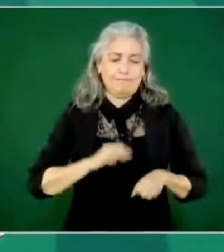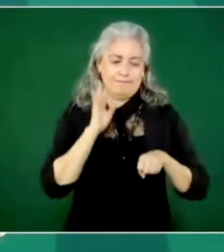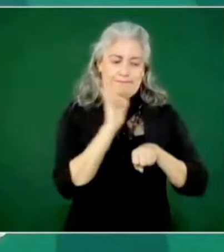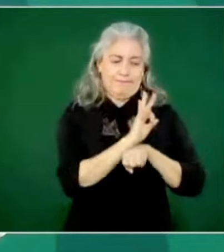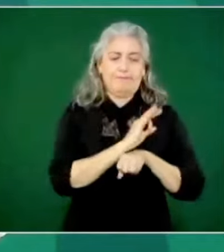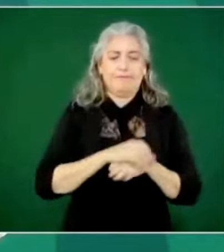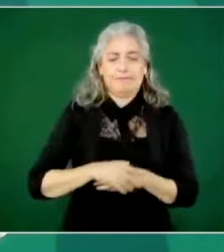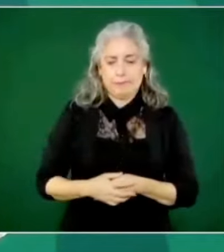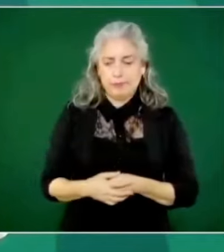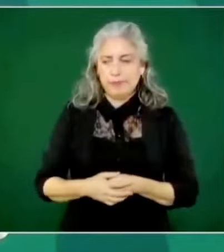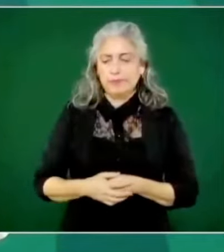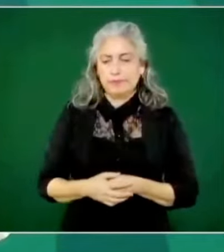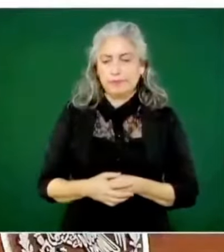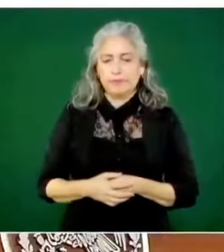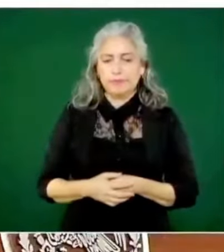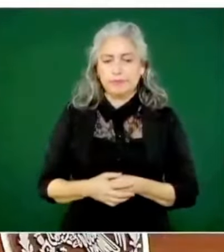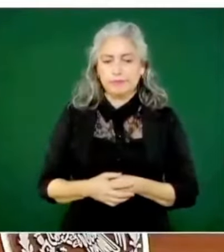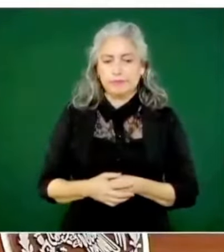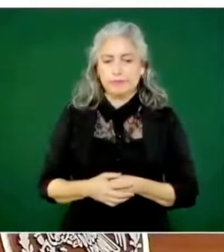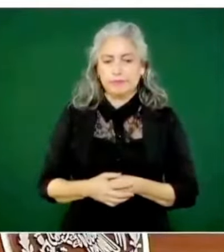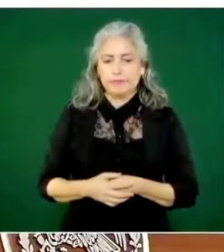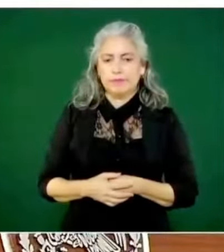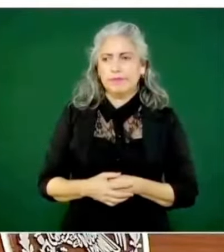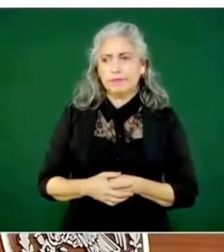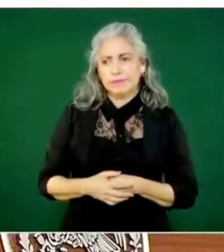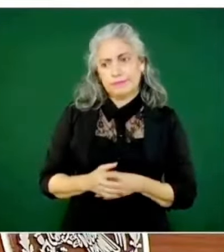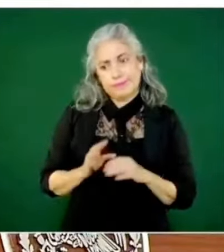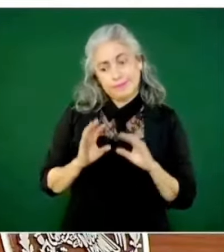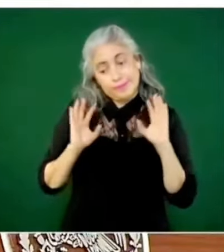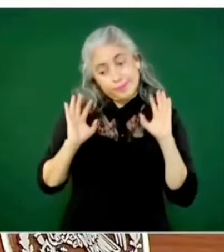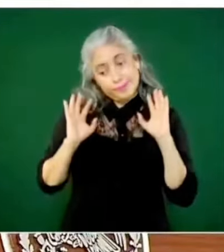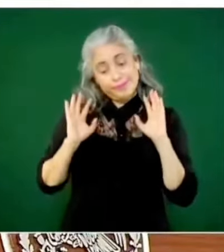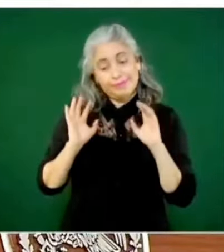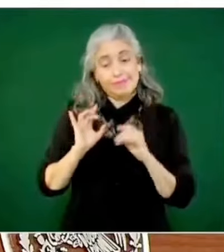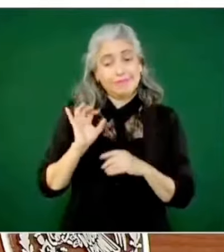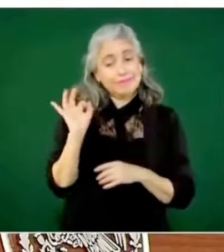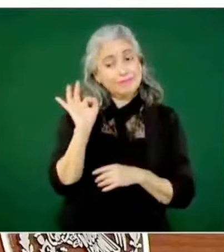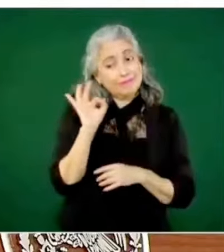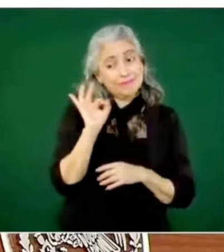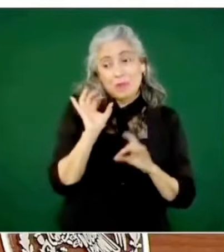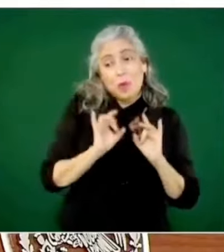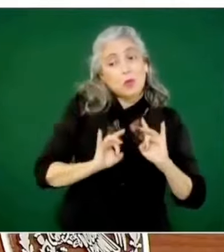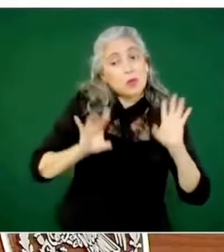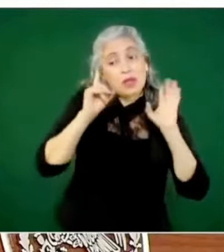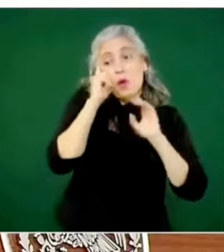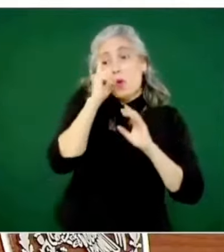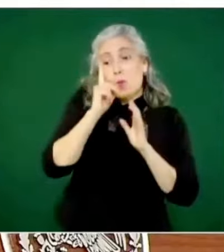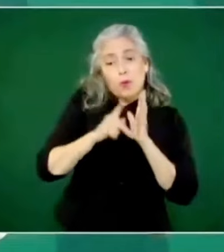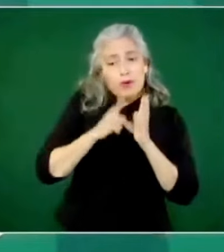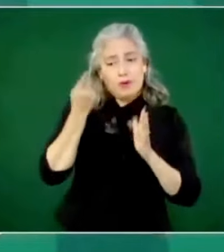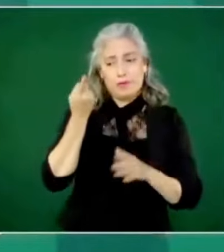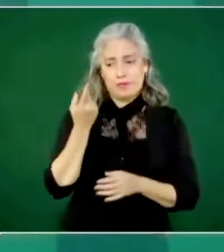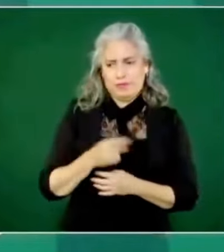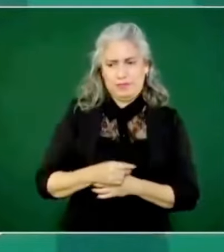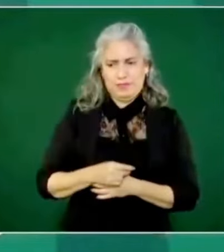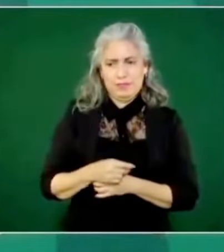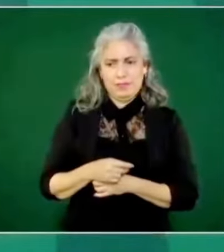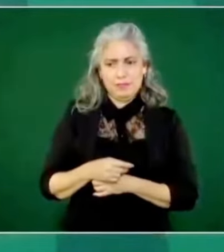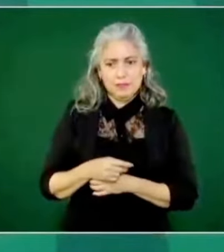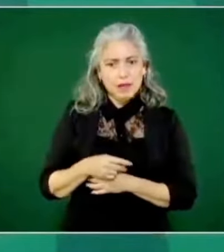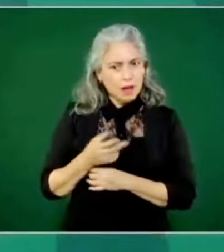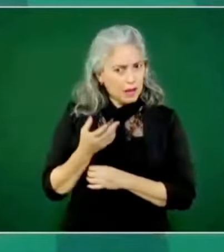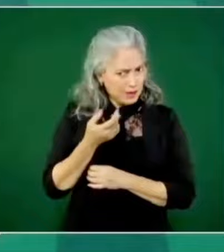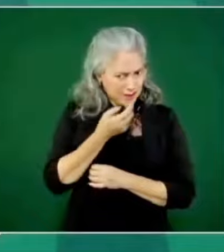Esto, eso será una eventualidad que nunca debe servir de esperanza